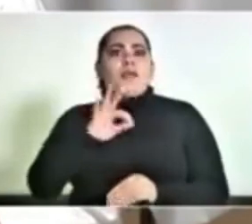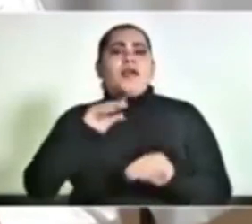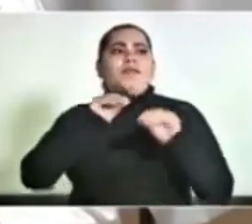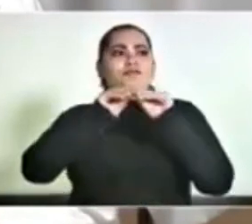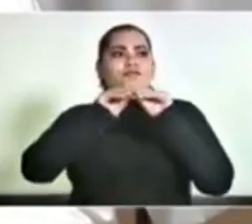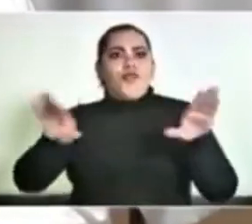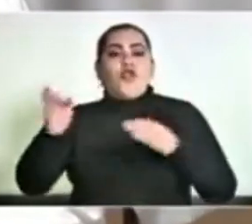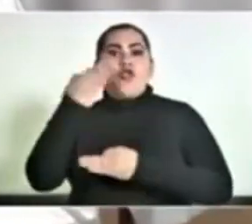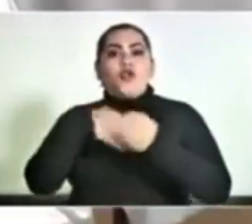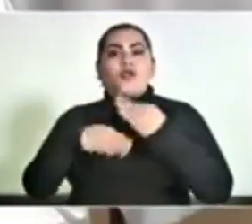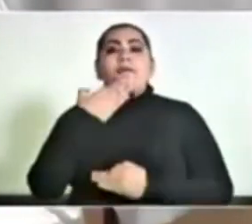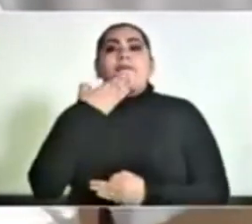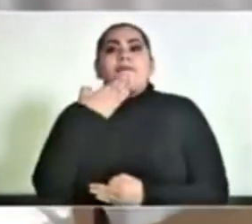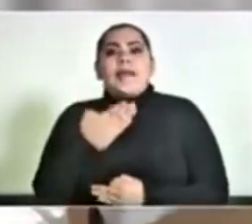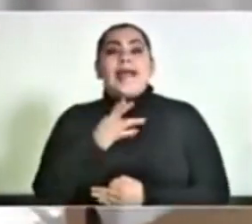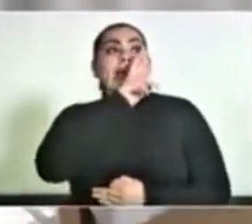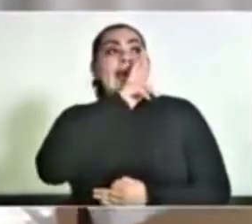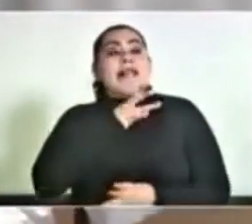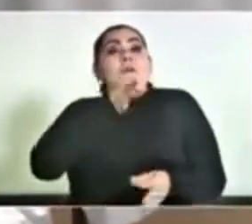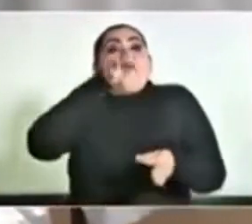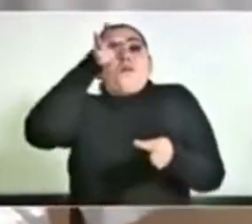de que nos demos los resultados a tiempo.